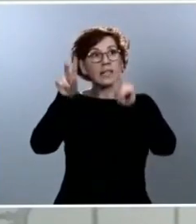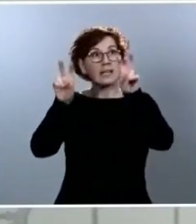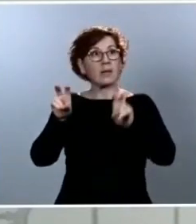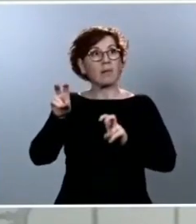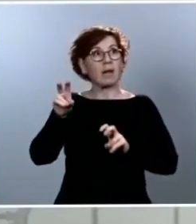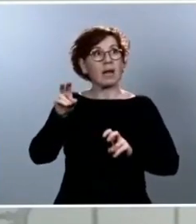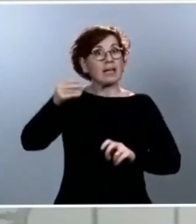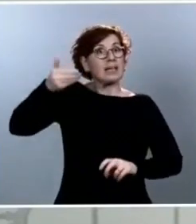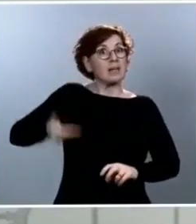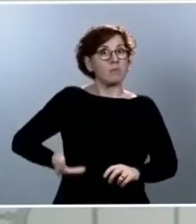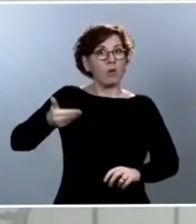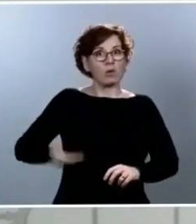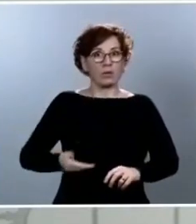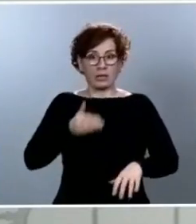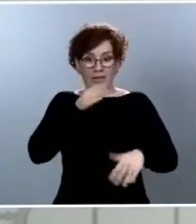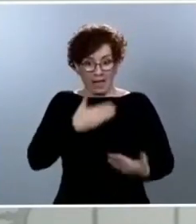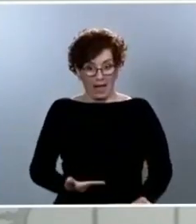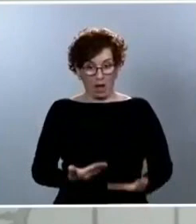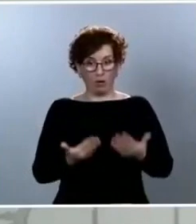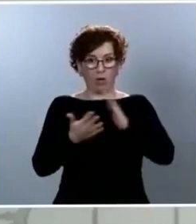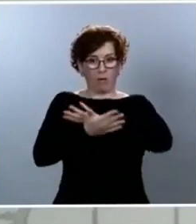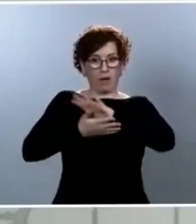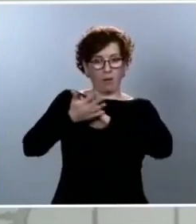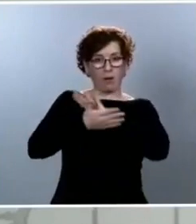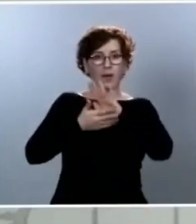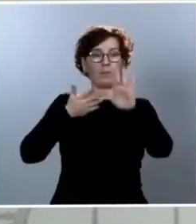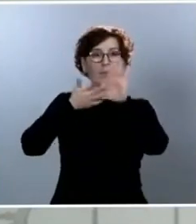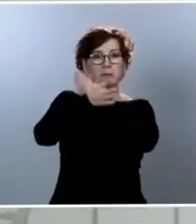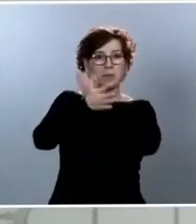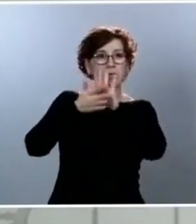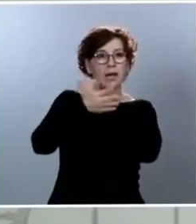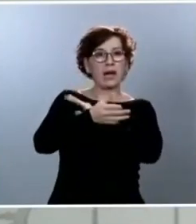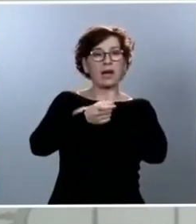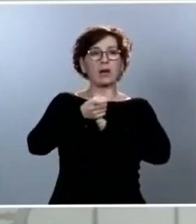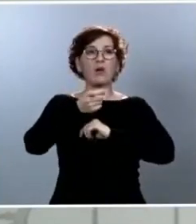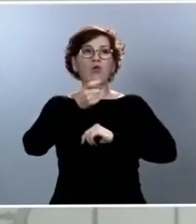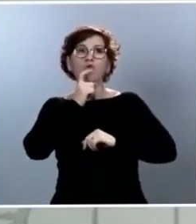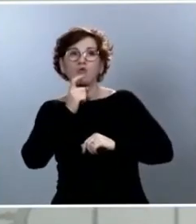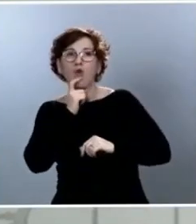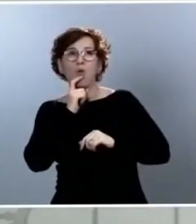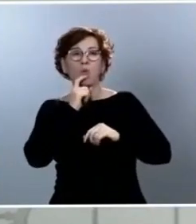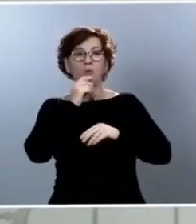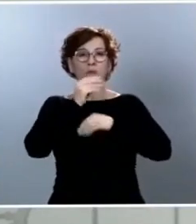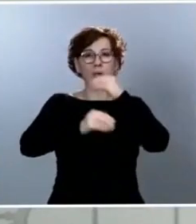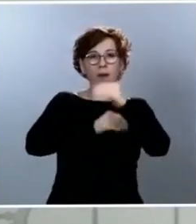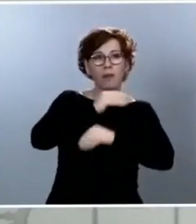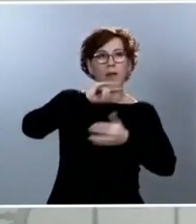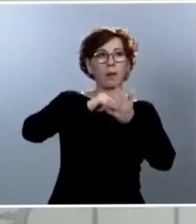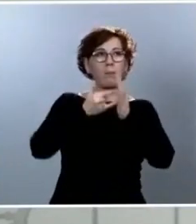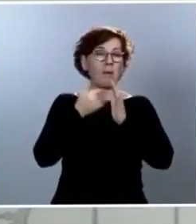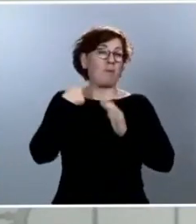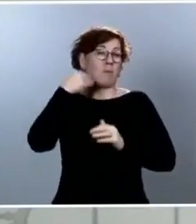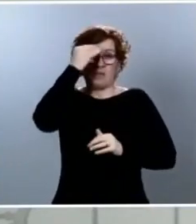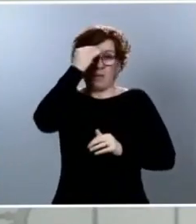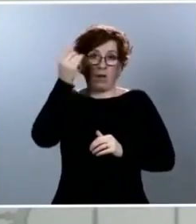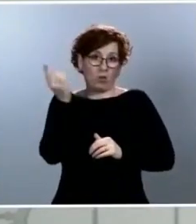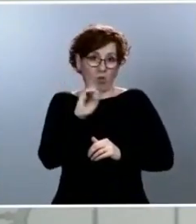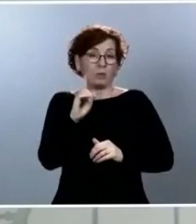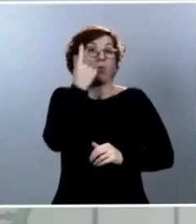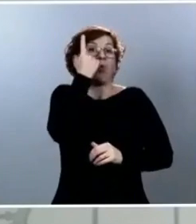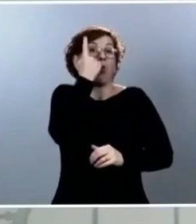explicación de cuál va a ser la naturaleza y la filosofía del plan de desescalada, está el control de fronteras